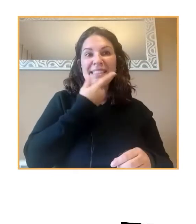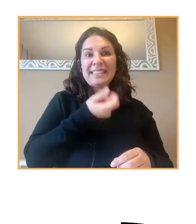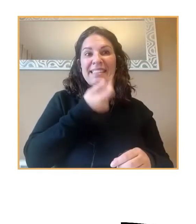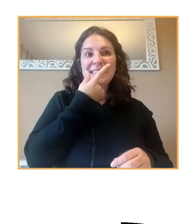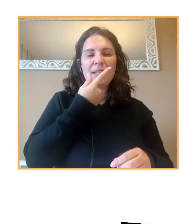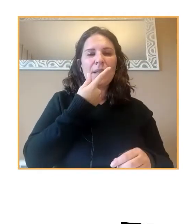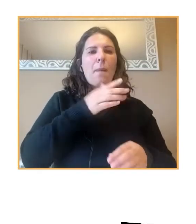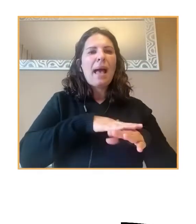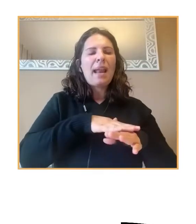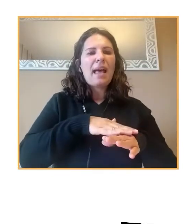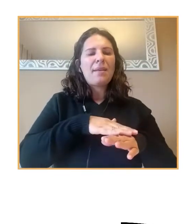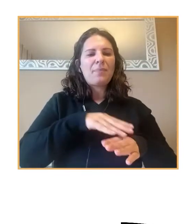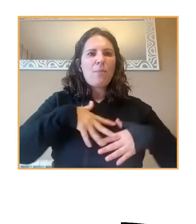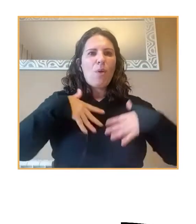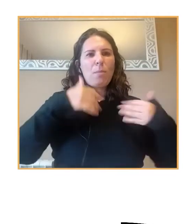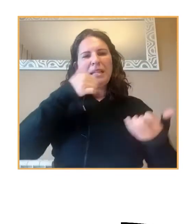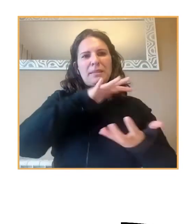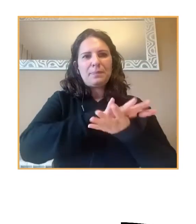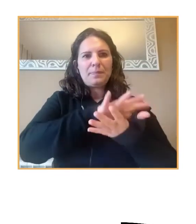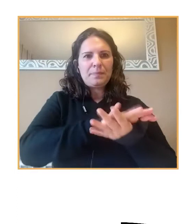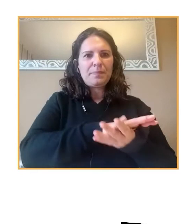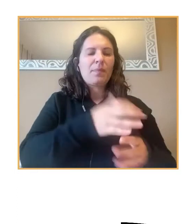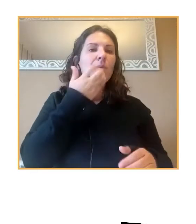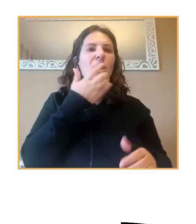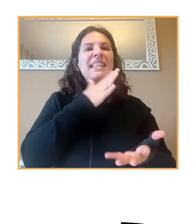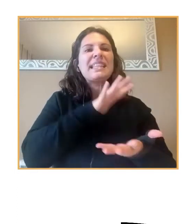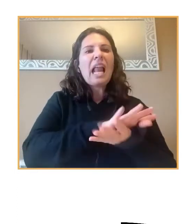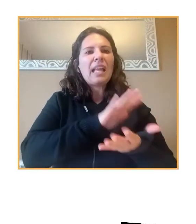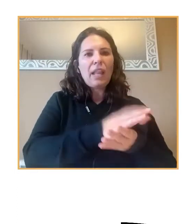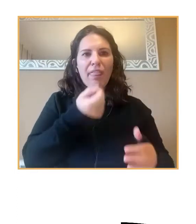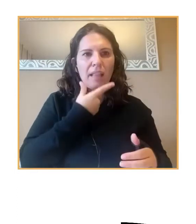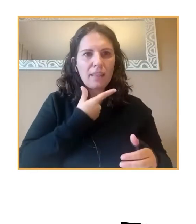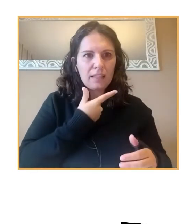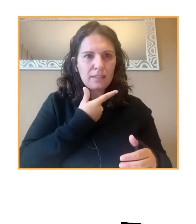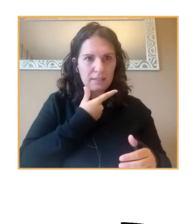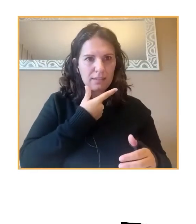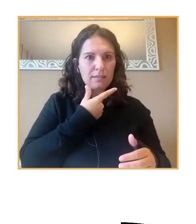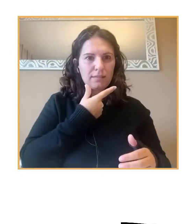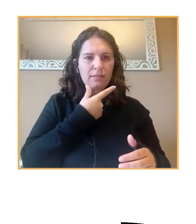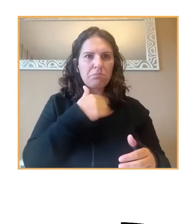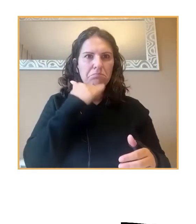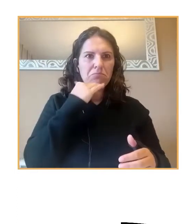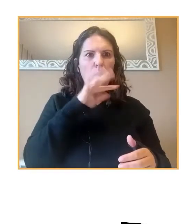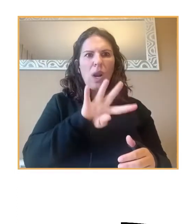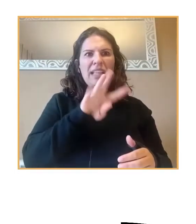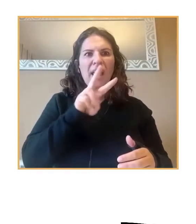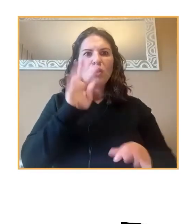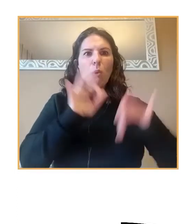emocionales. Ha aumentado el uso de tranquilizantes casi un 42%,